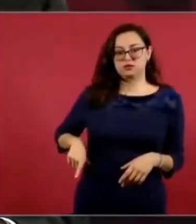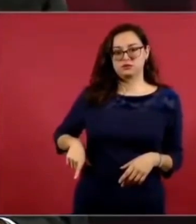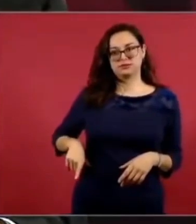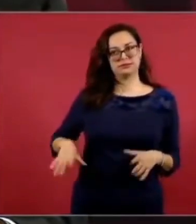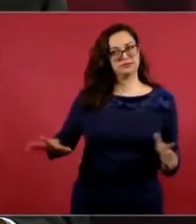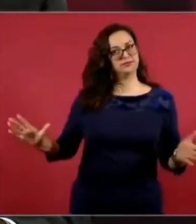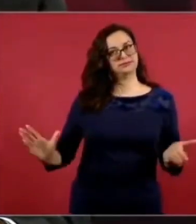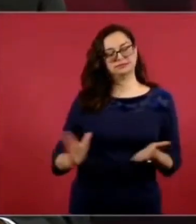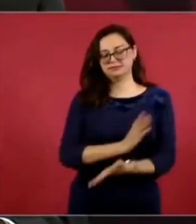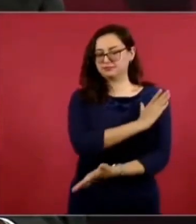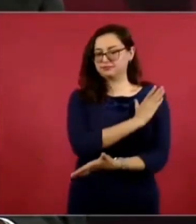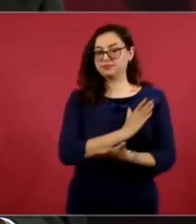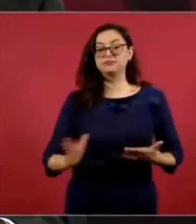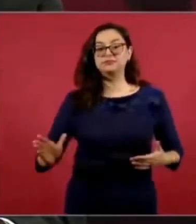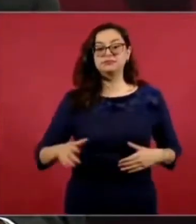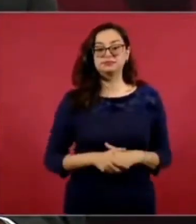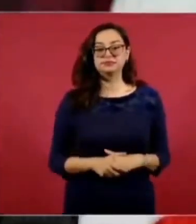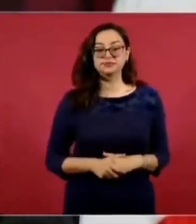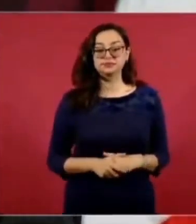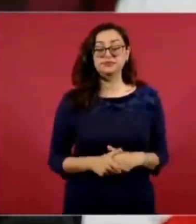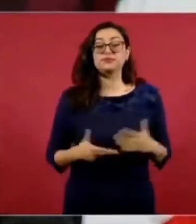durante el periodo neoliberal?